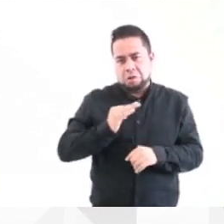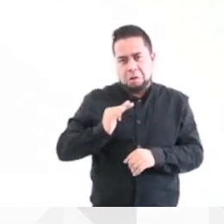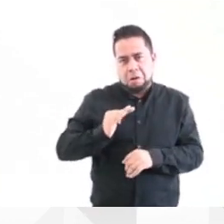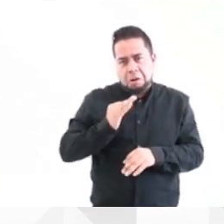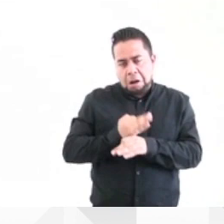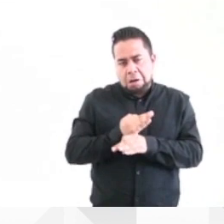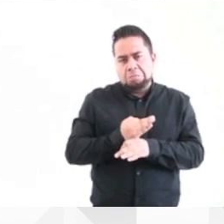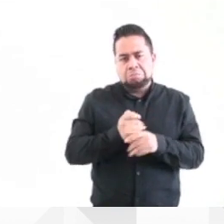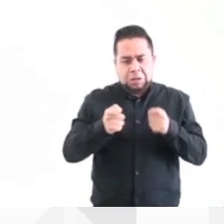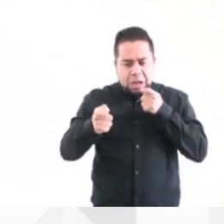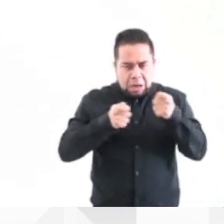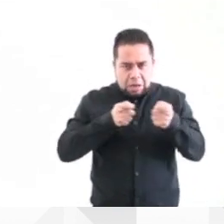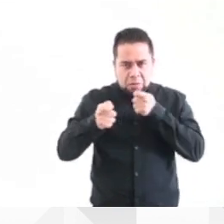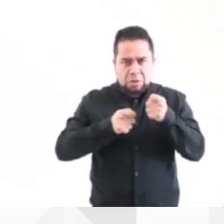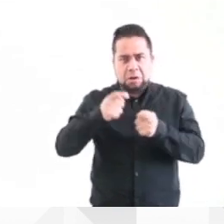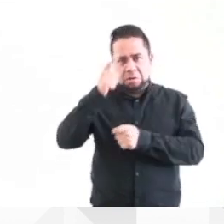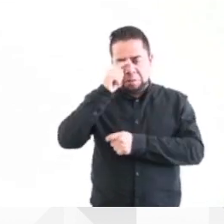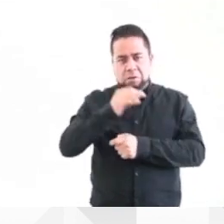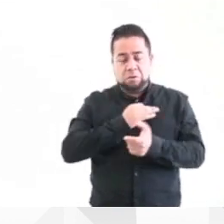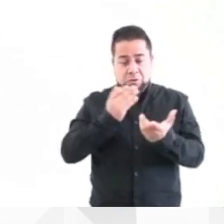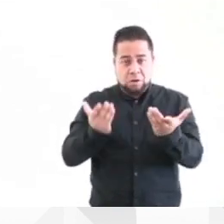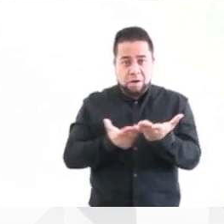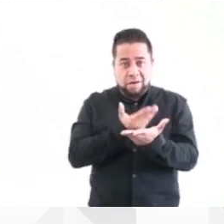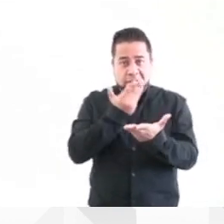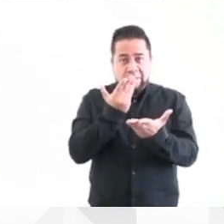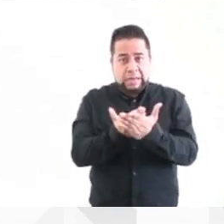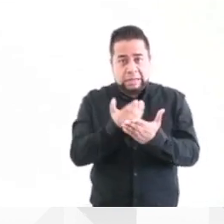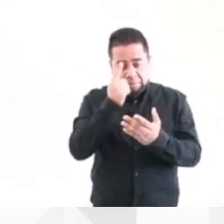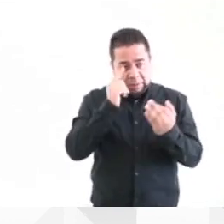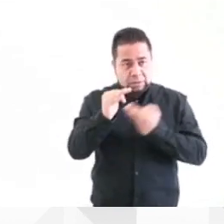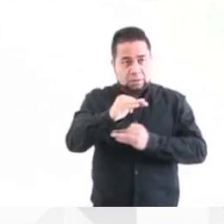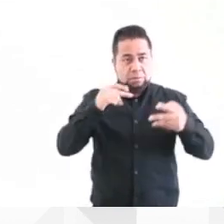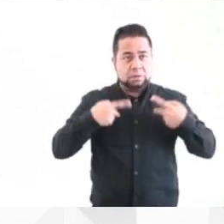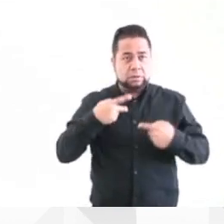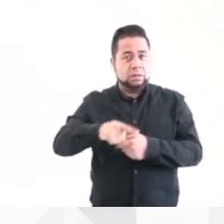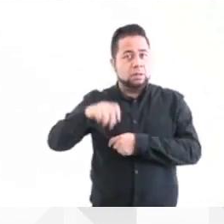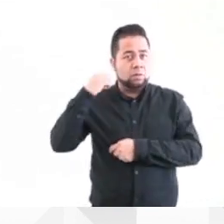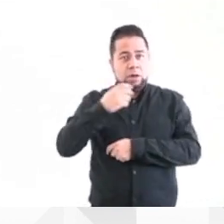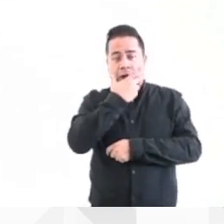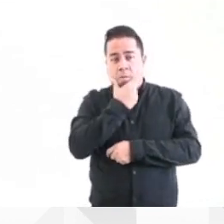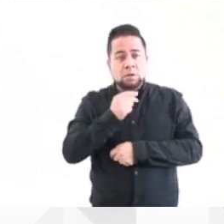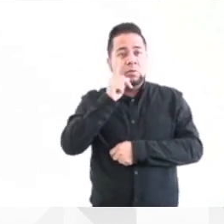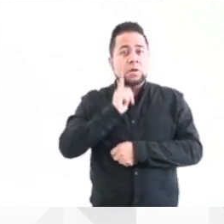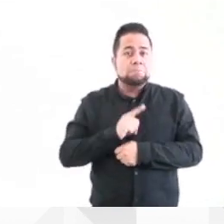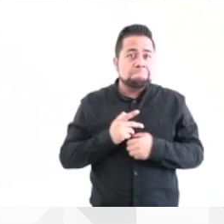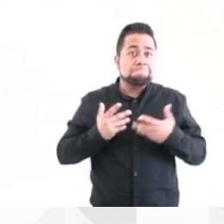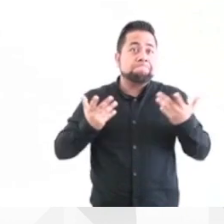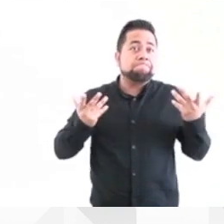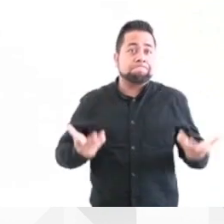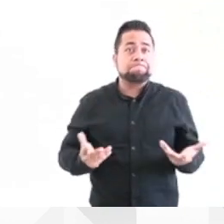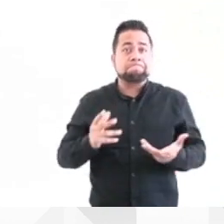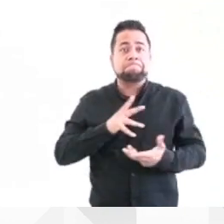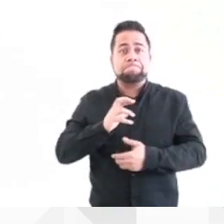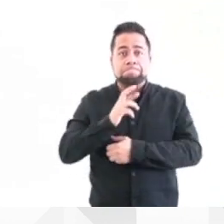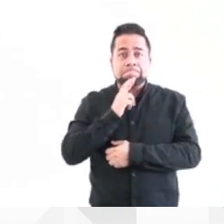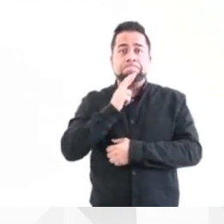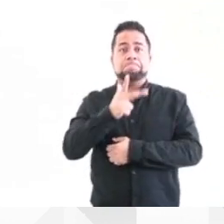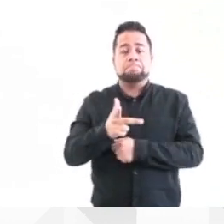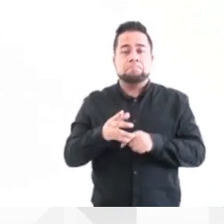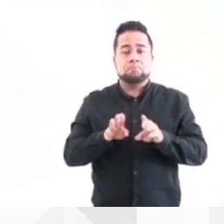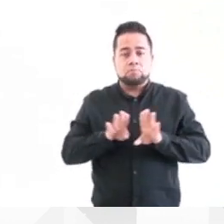regular para poder ofrecer a todos los oaxaqueños y oaxaqueñas pues tener mejores